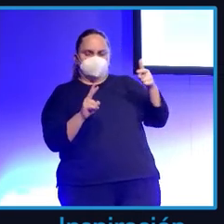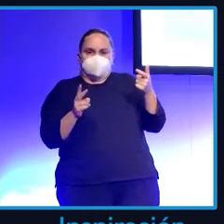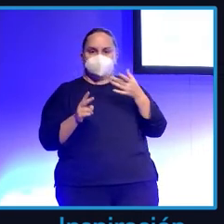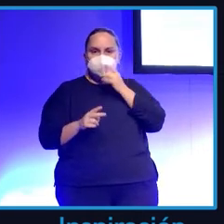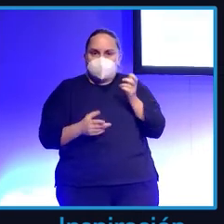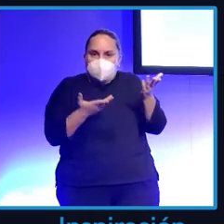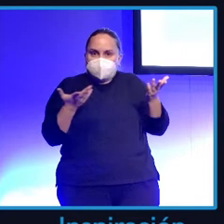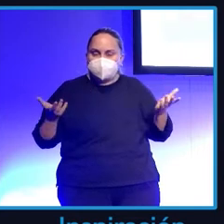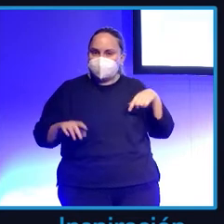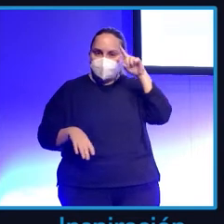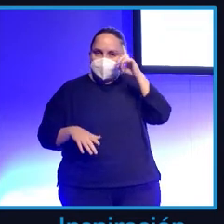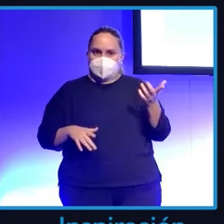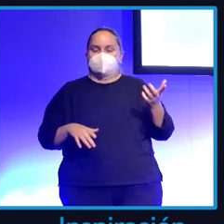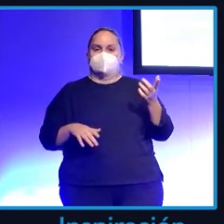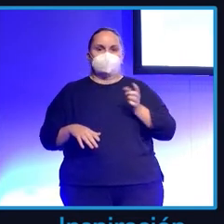Y no.